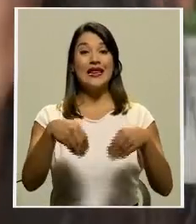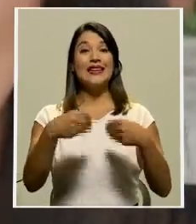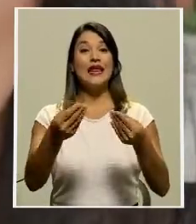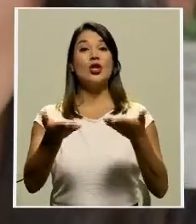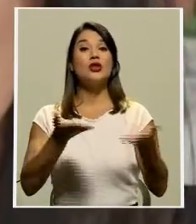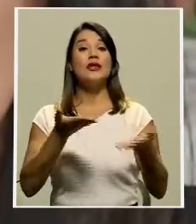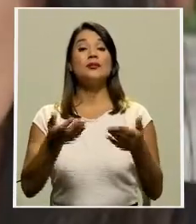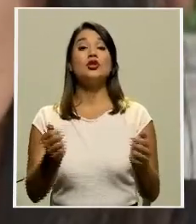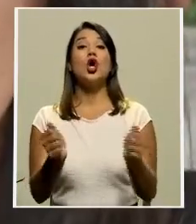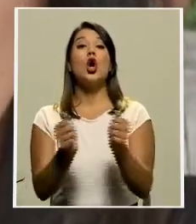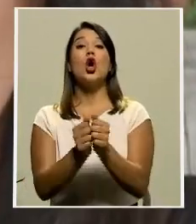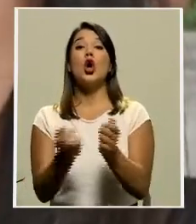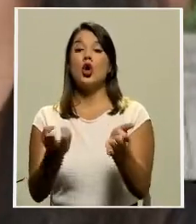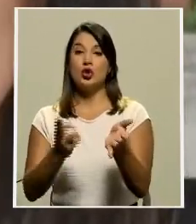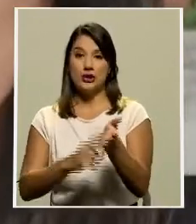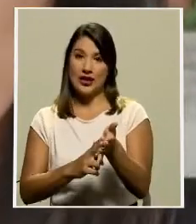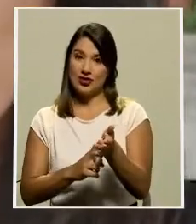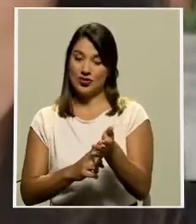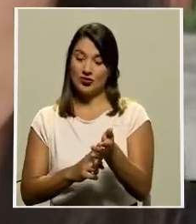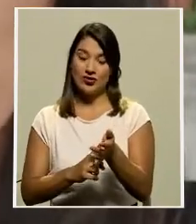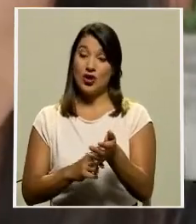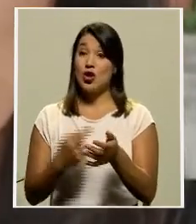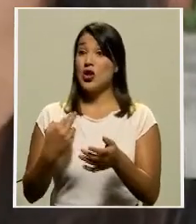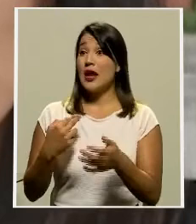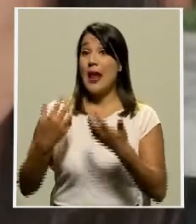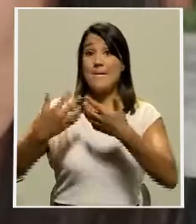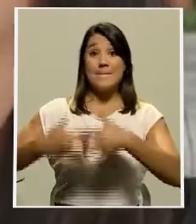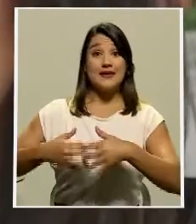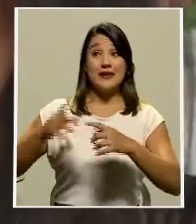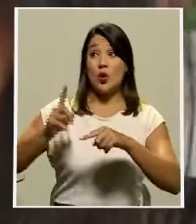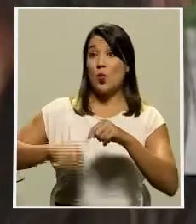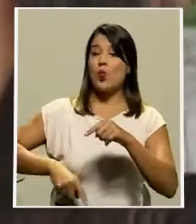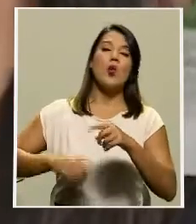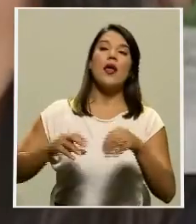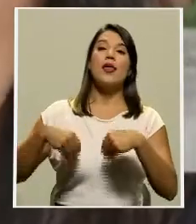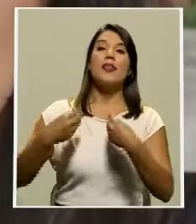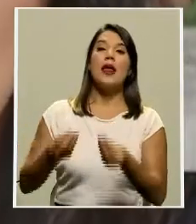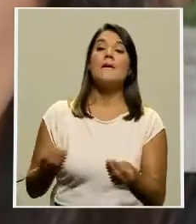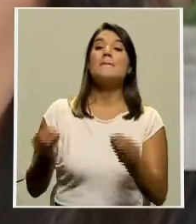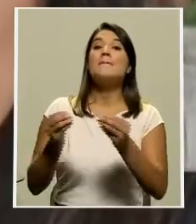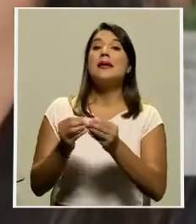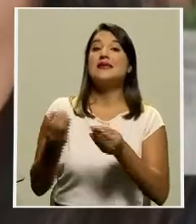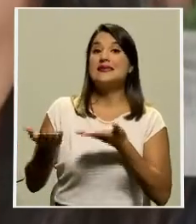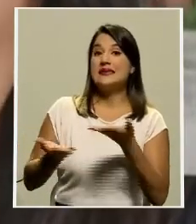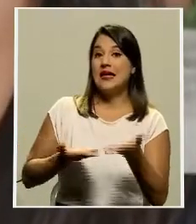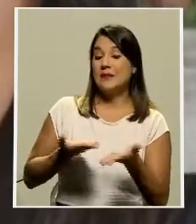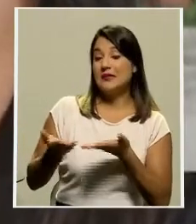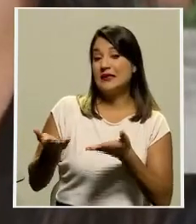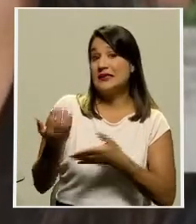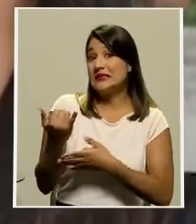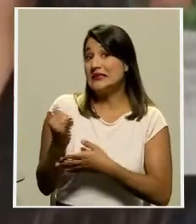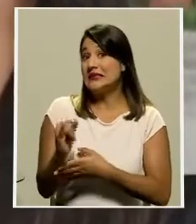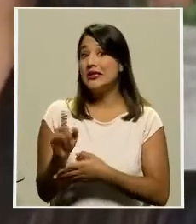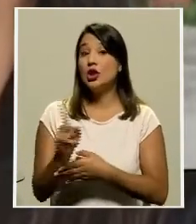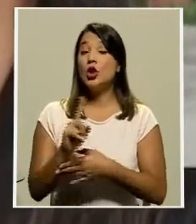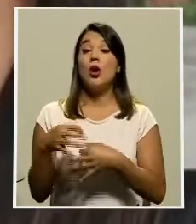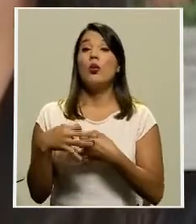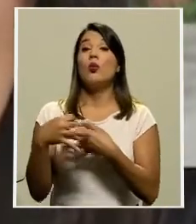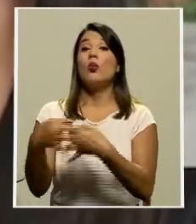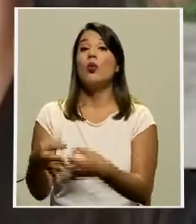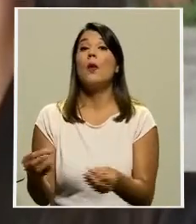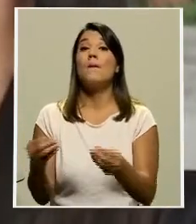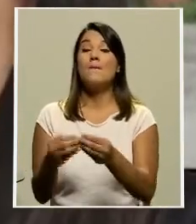vigente. No podemos ofrecer ninguna otra situación o otro escenario mientras no exista un